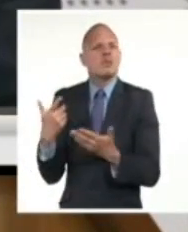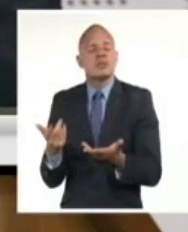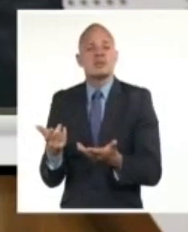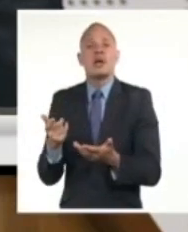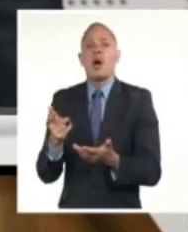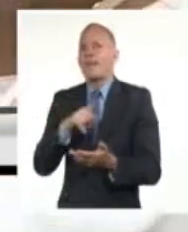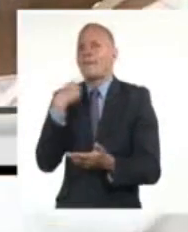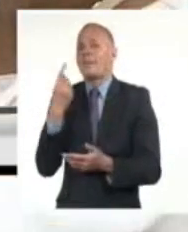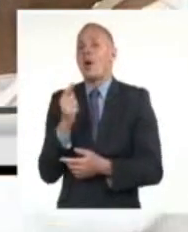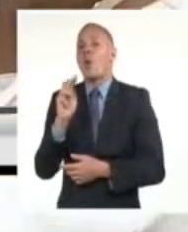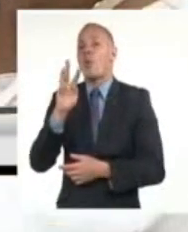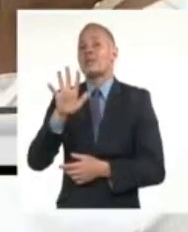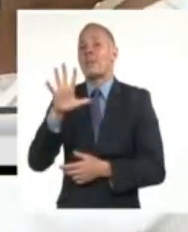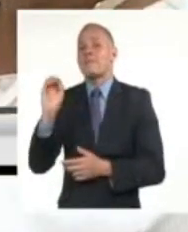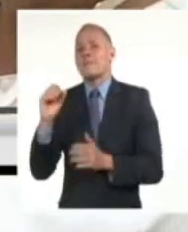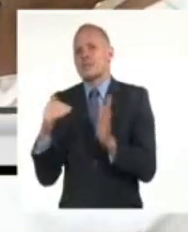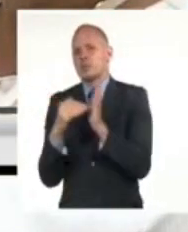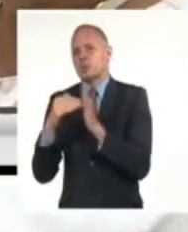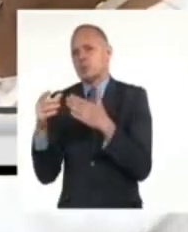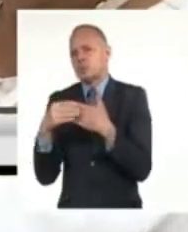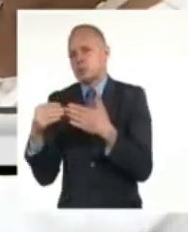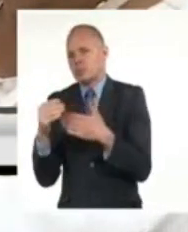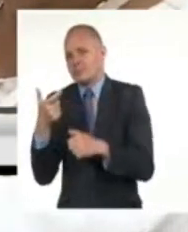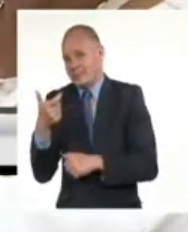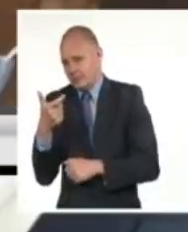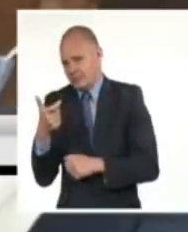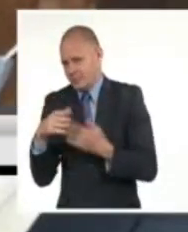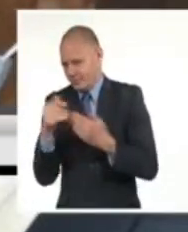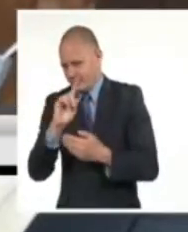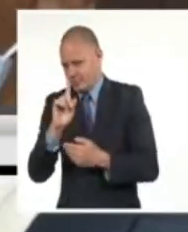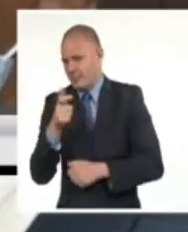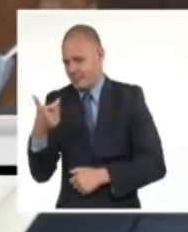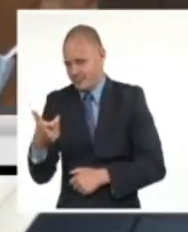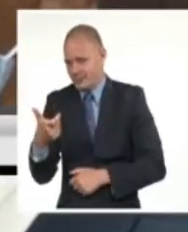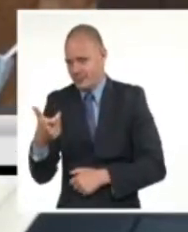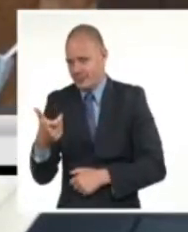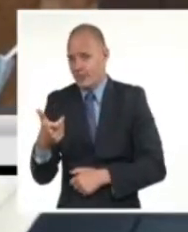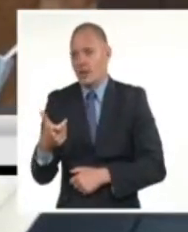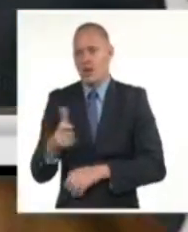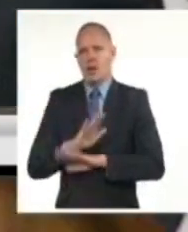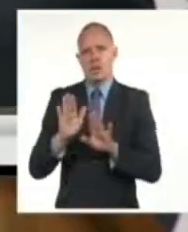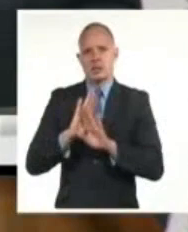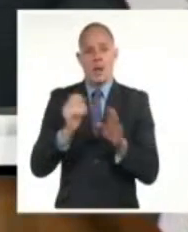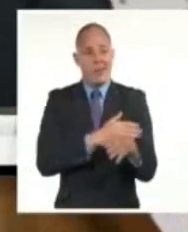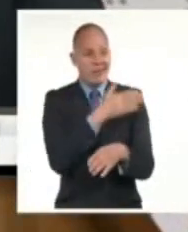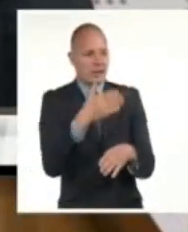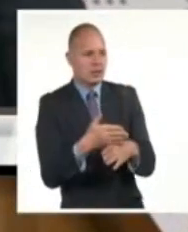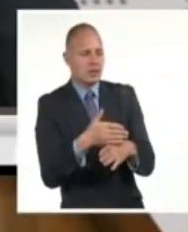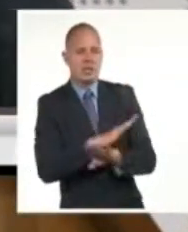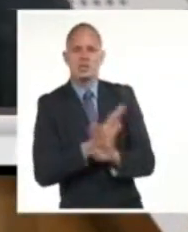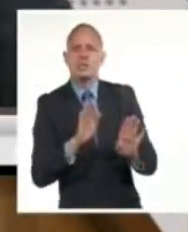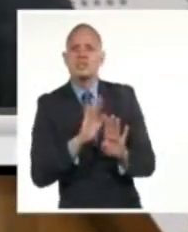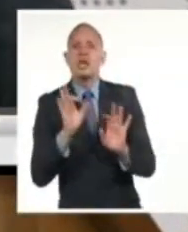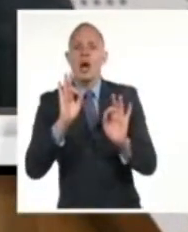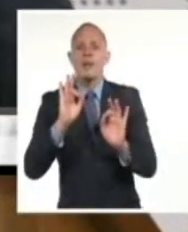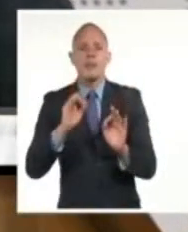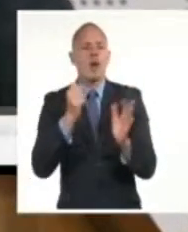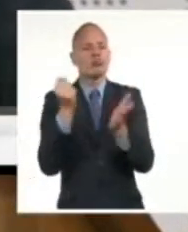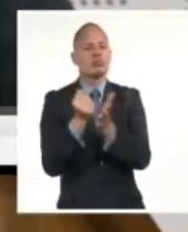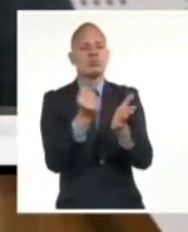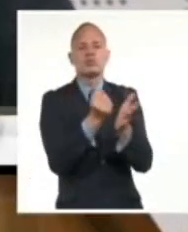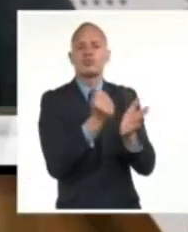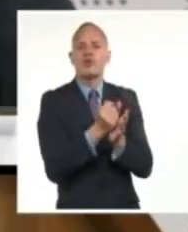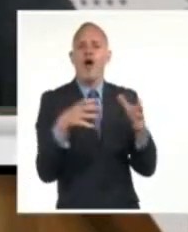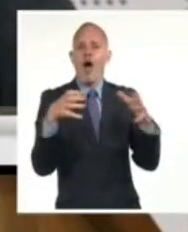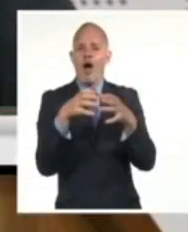Hasta el 20 de abril, el Ministerio de Economía y Planificación había aprobado 3.074 nuevos actores económicos,